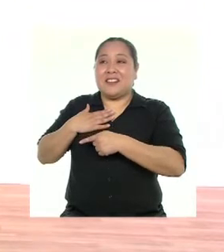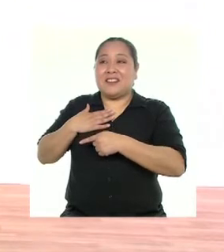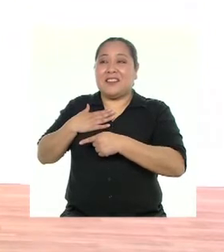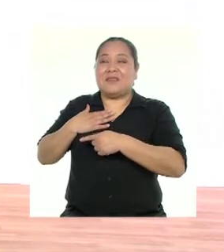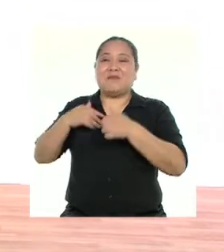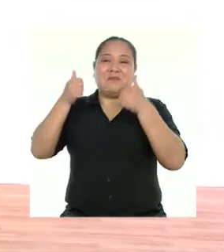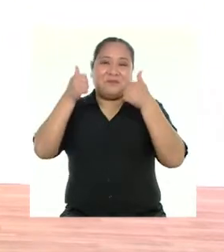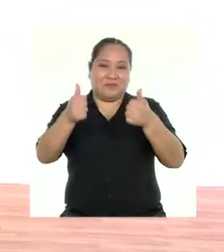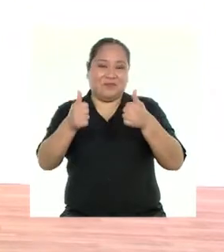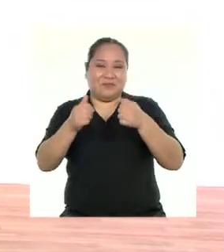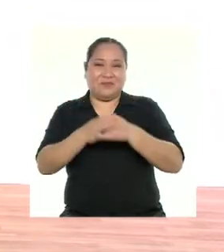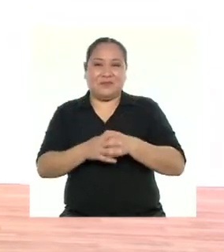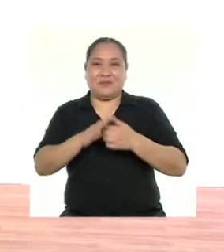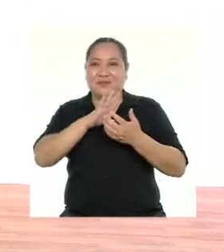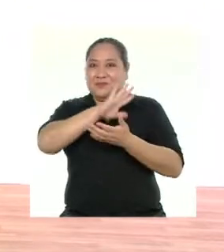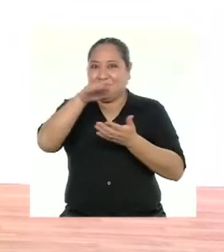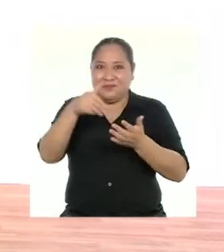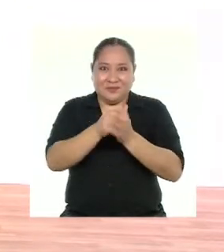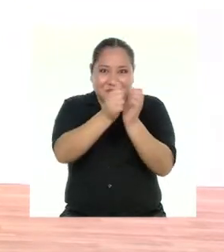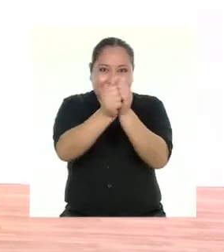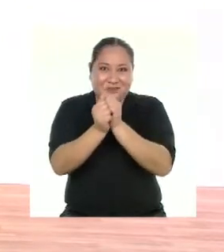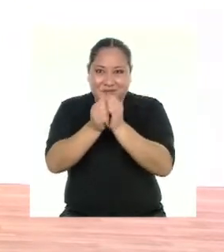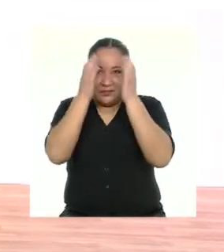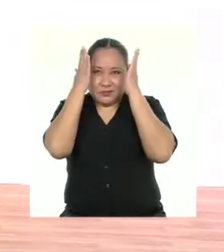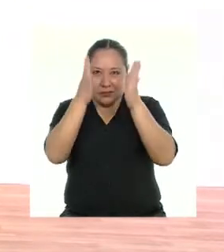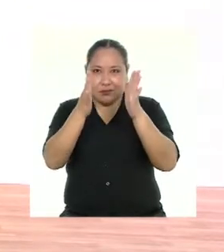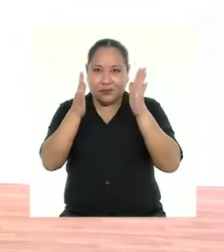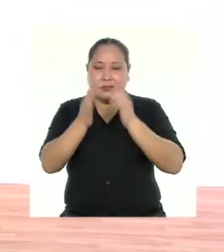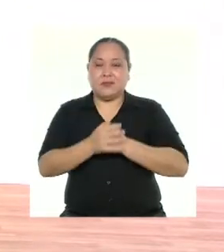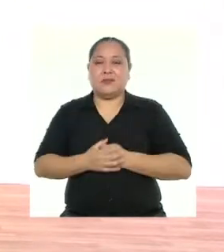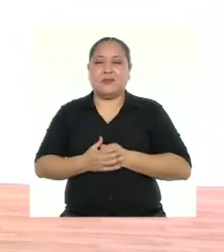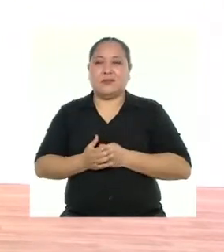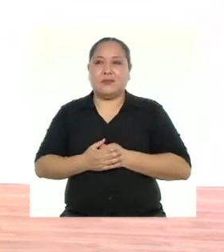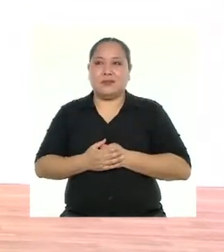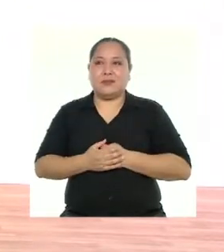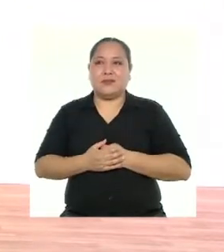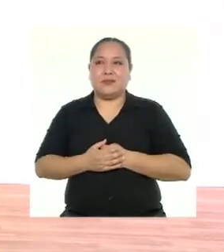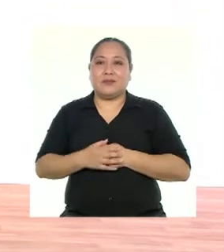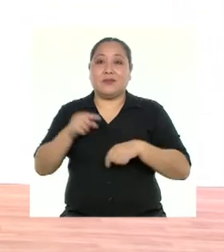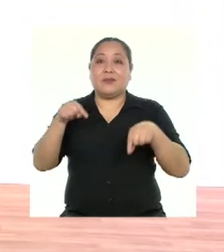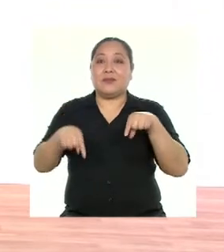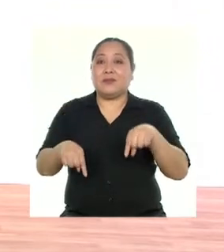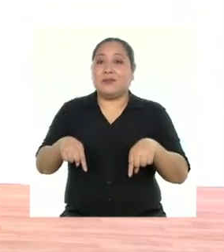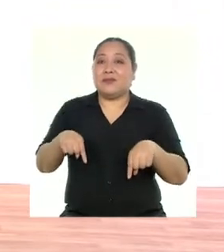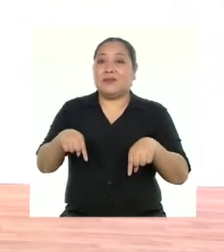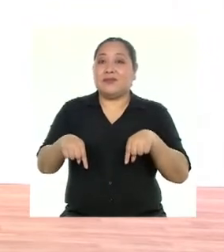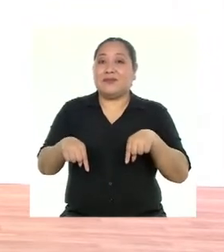Muy bien. Ahora todo junto. Atención. Cinco, seis, siete. Pies.